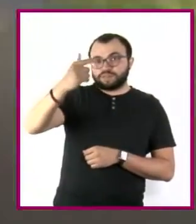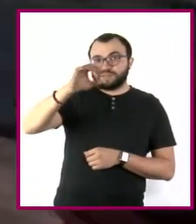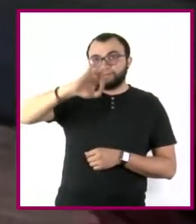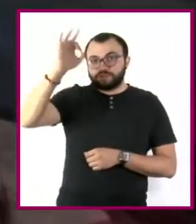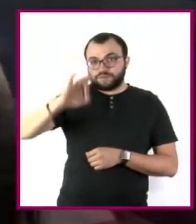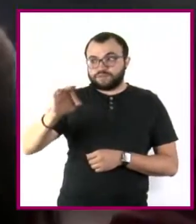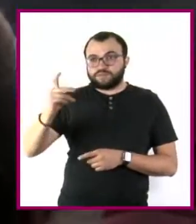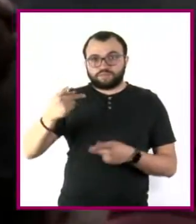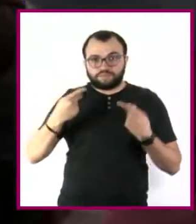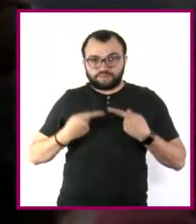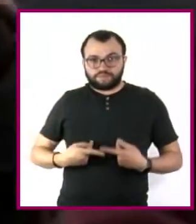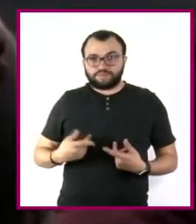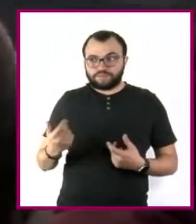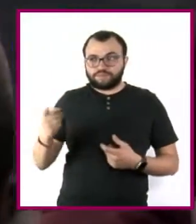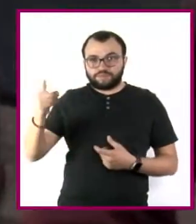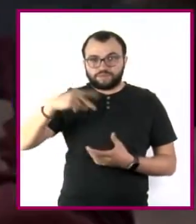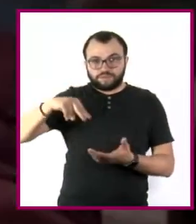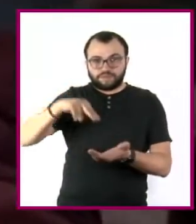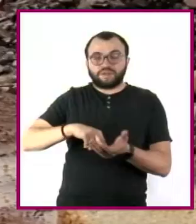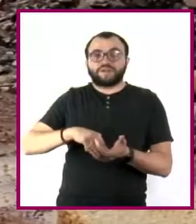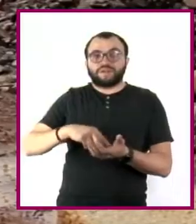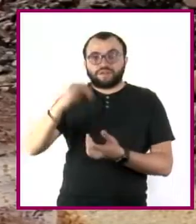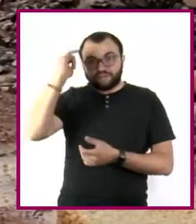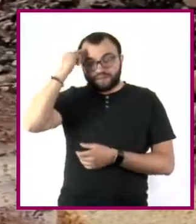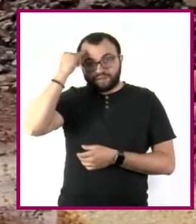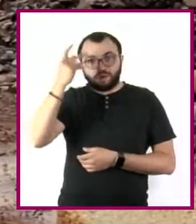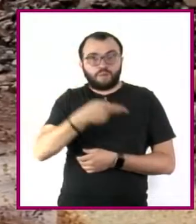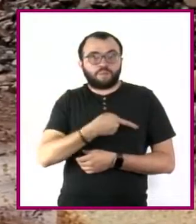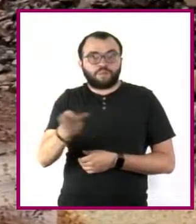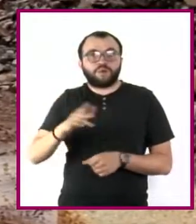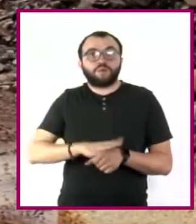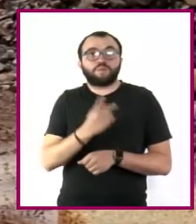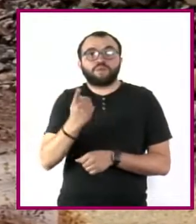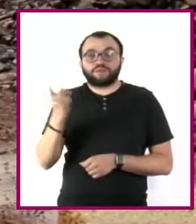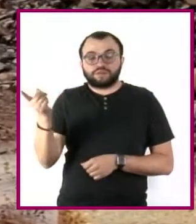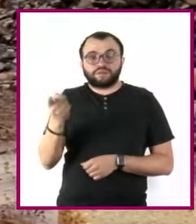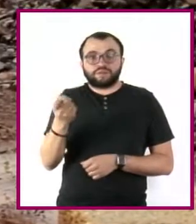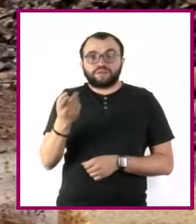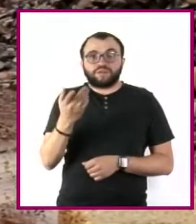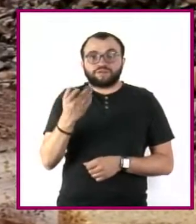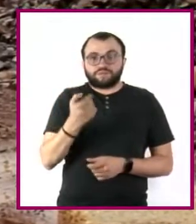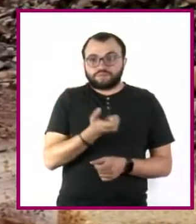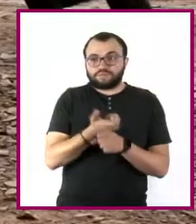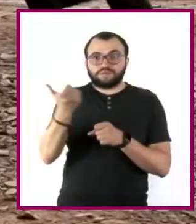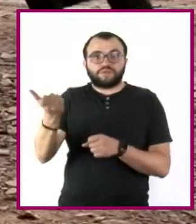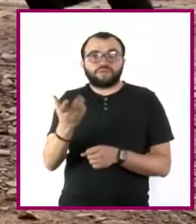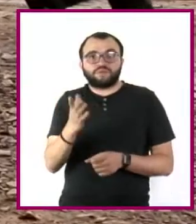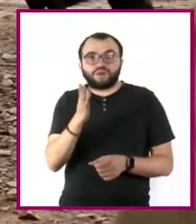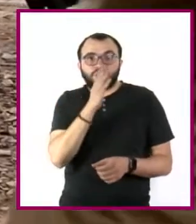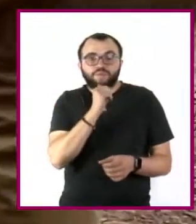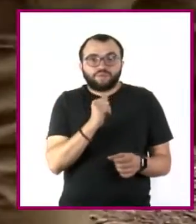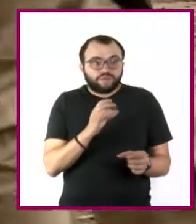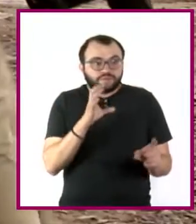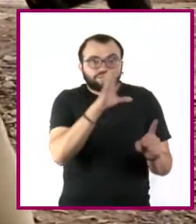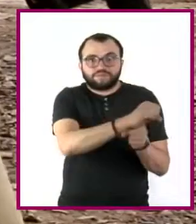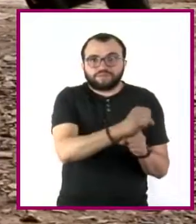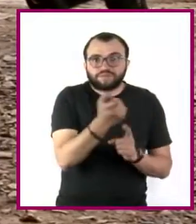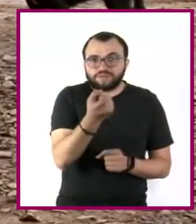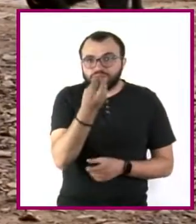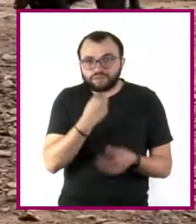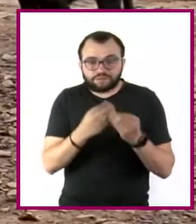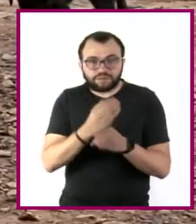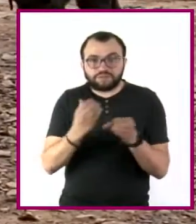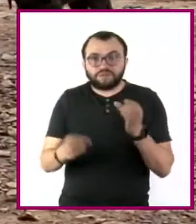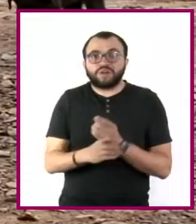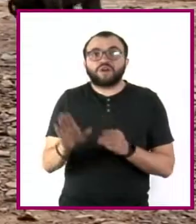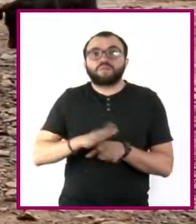habitantes indígenas en México son pobres porque su nivel de ingresos no cubre las necesidades básicas o son vulnerables a la pobreza, porque carecen de